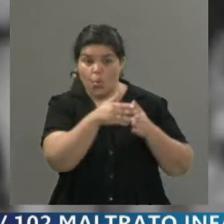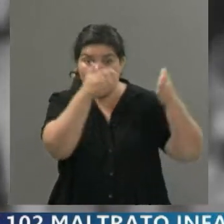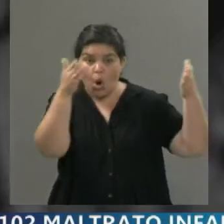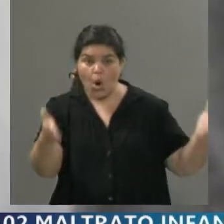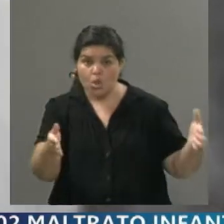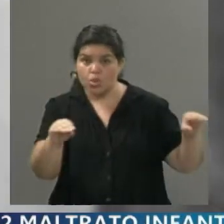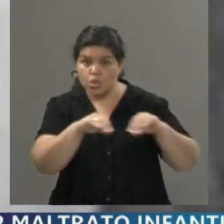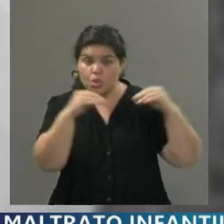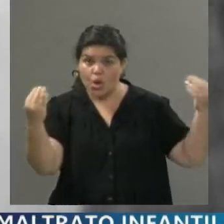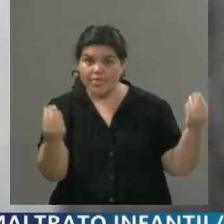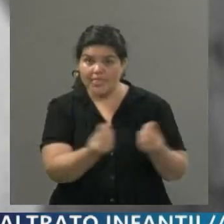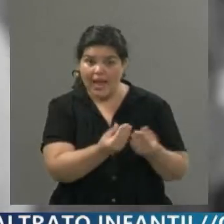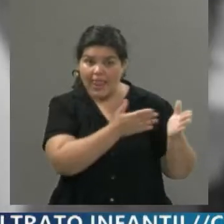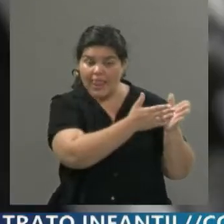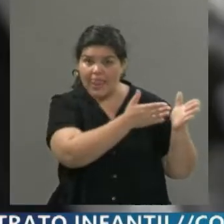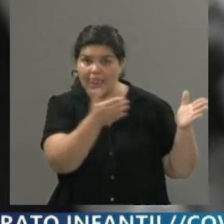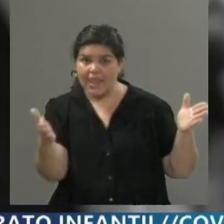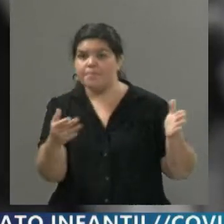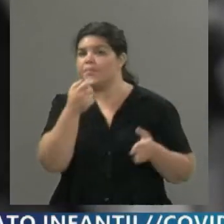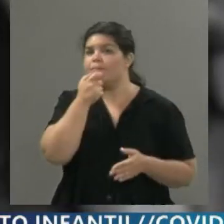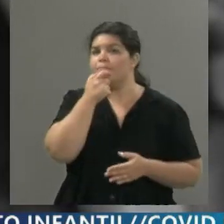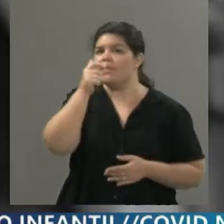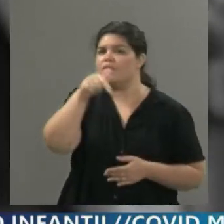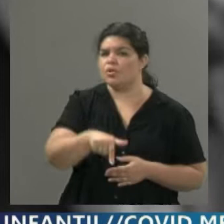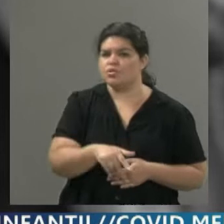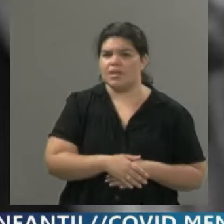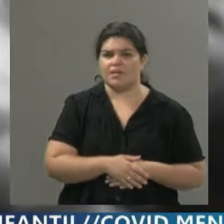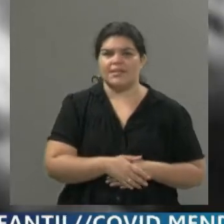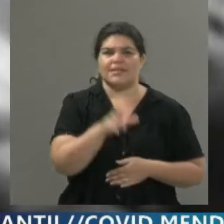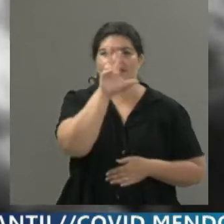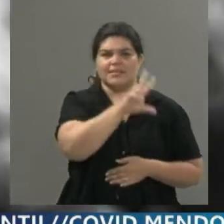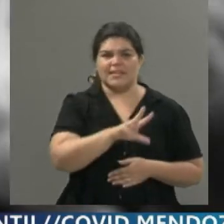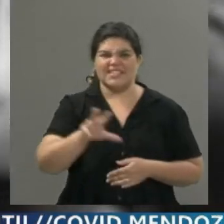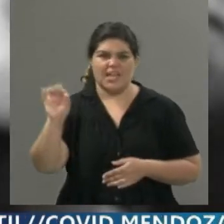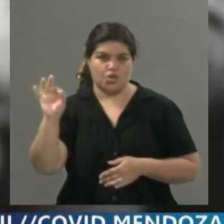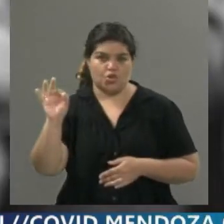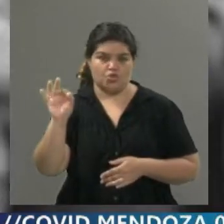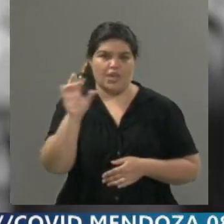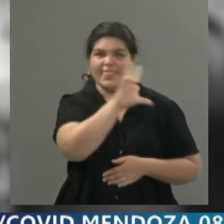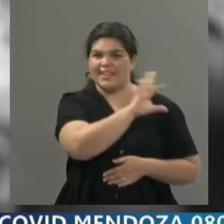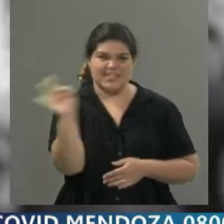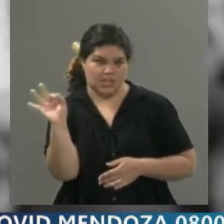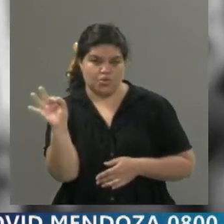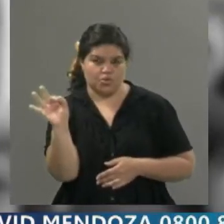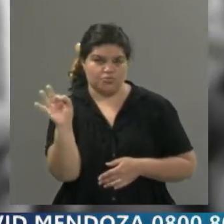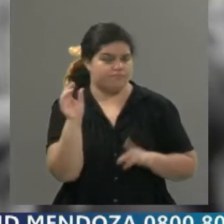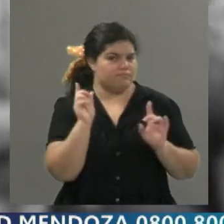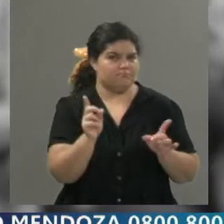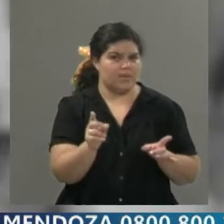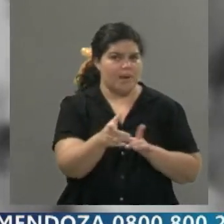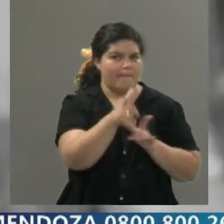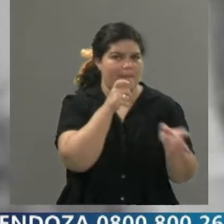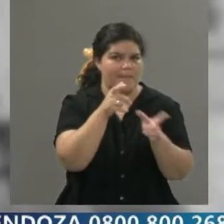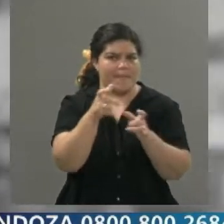Y en Mendoza, en el caso particular de Mendoza, superamos los 300 casos. Y en Mendoza también, en los casos del